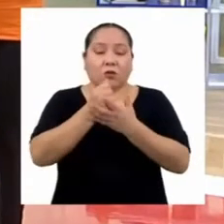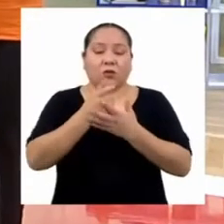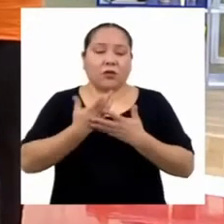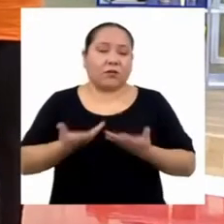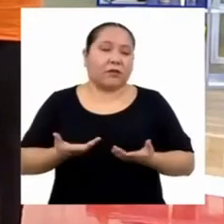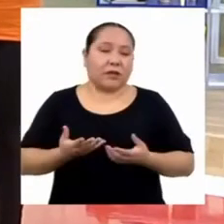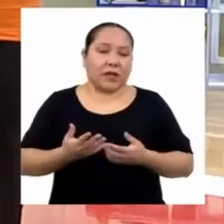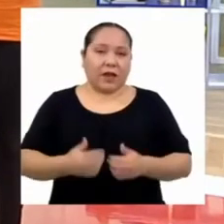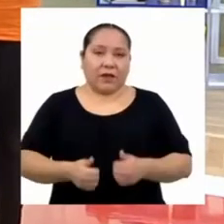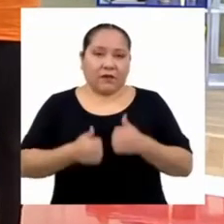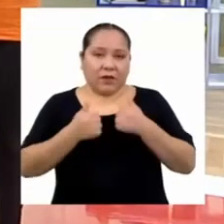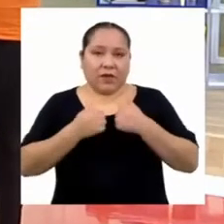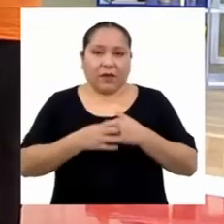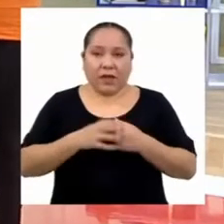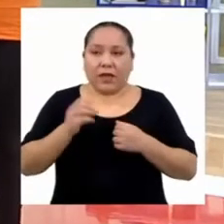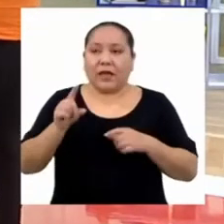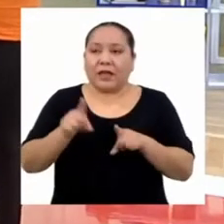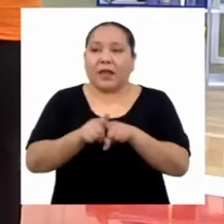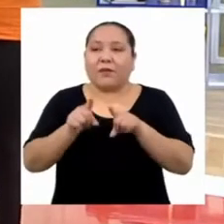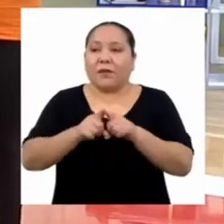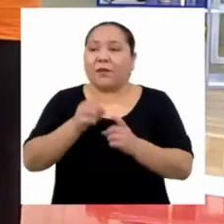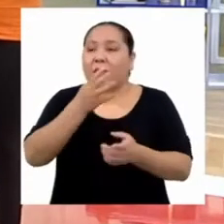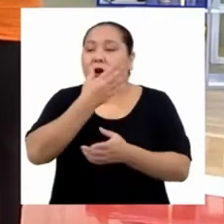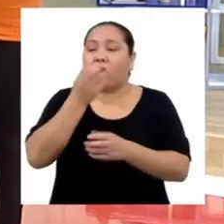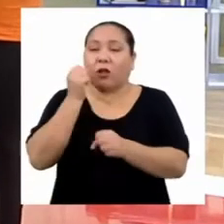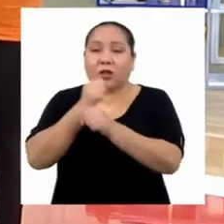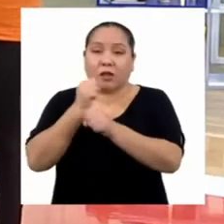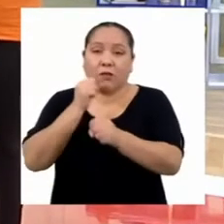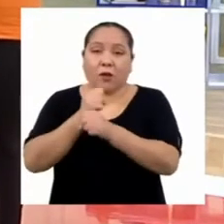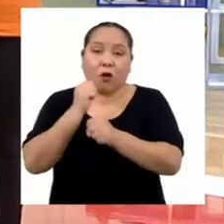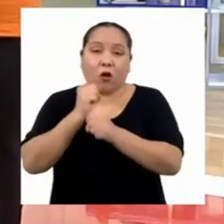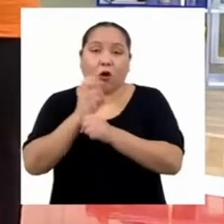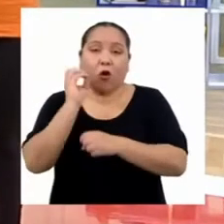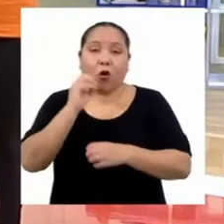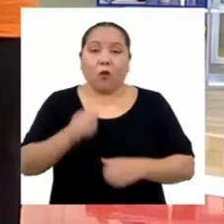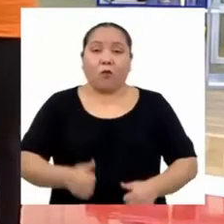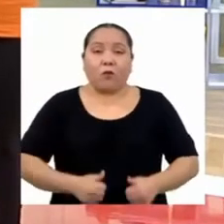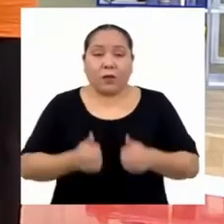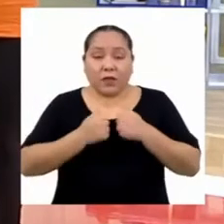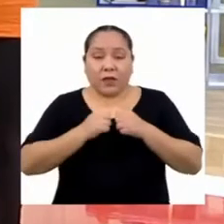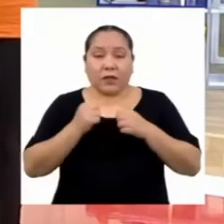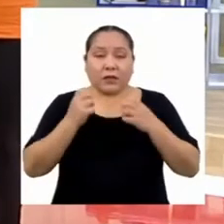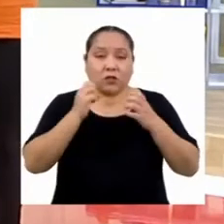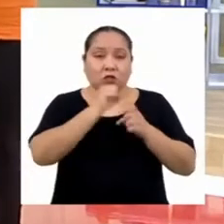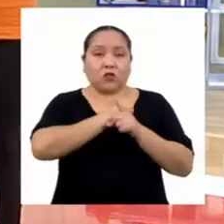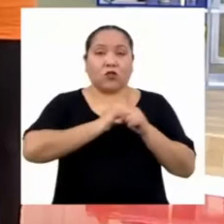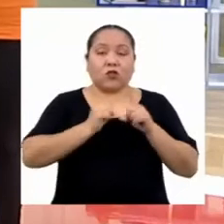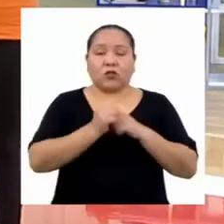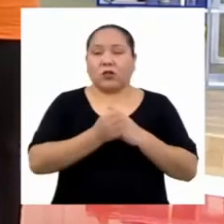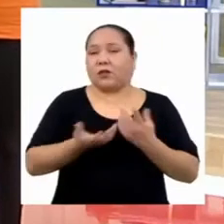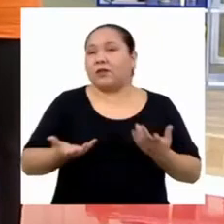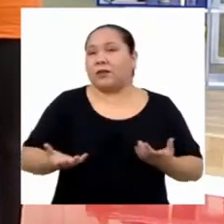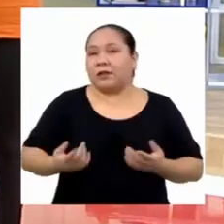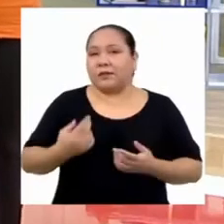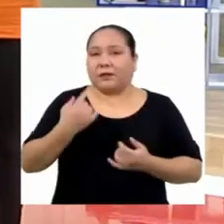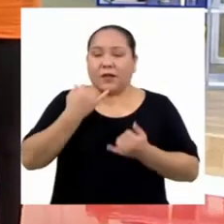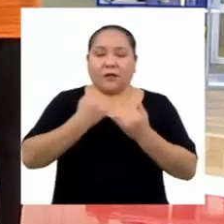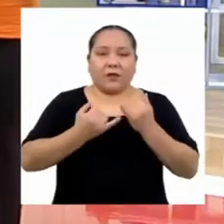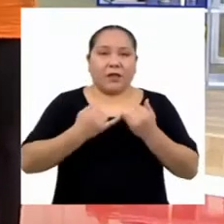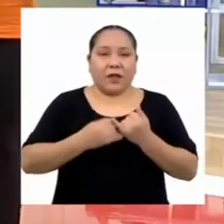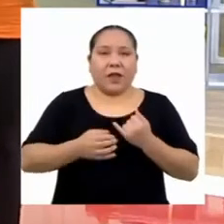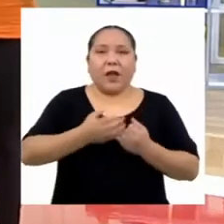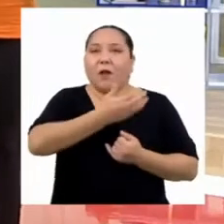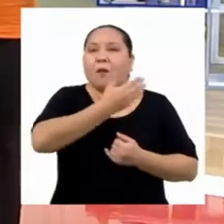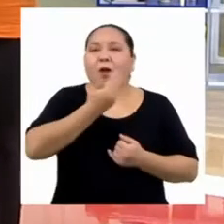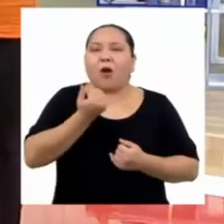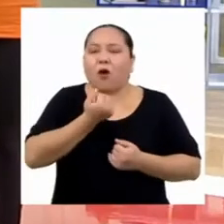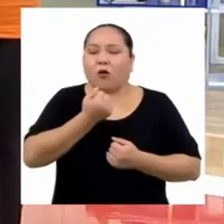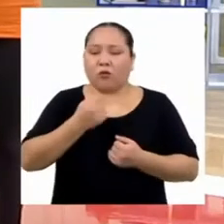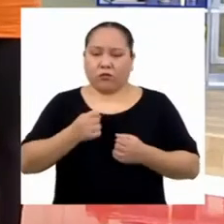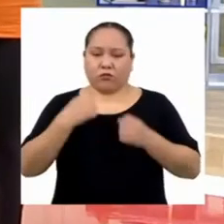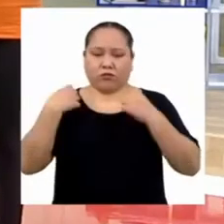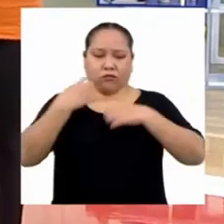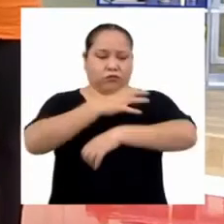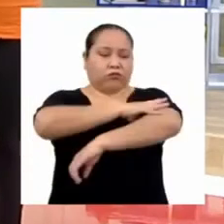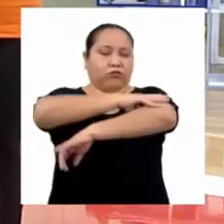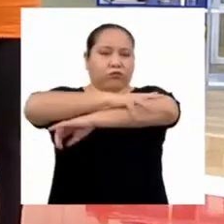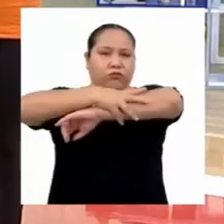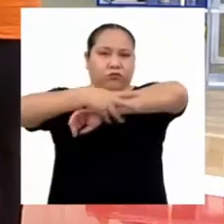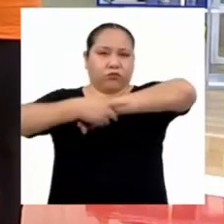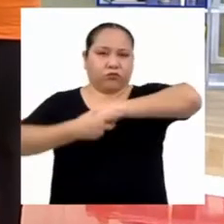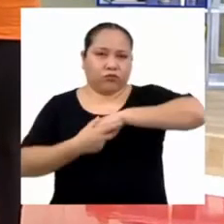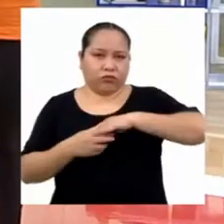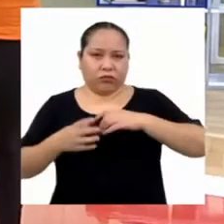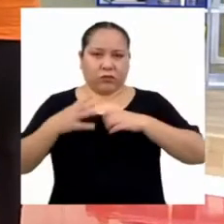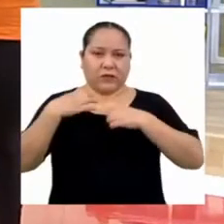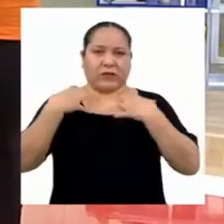y actividades sociales. Finalmente, ¿qué mejor para robustecer músculos y mantener sanos los huesos que tenerlos